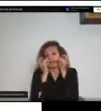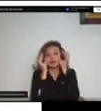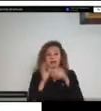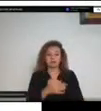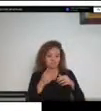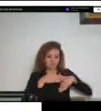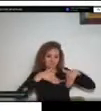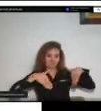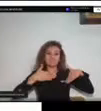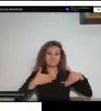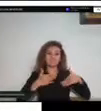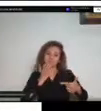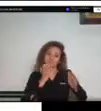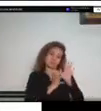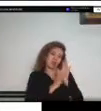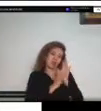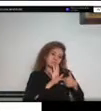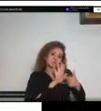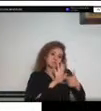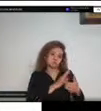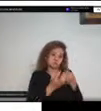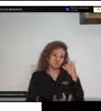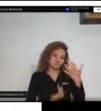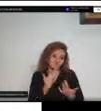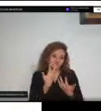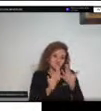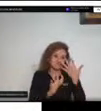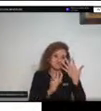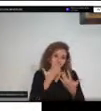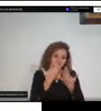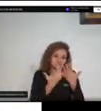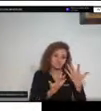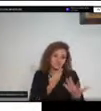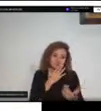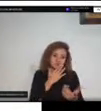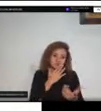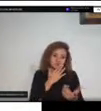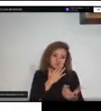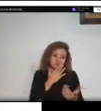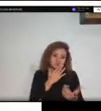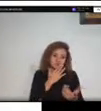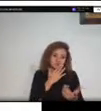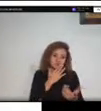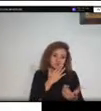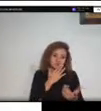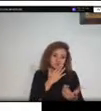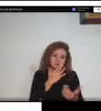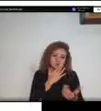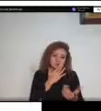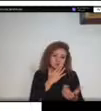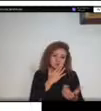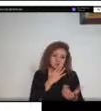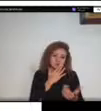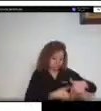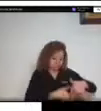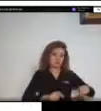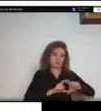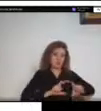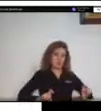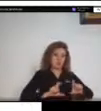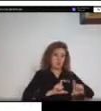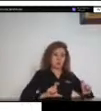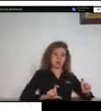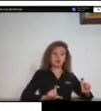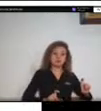incendios y en la parte de abajo pueden ver otras imágenes donde se ve un poco la afectación que se genera con estas pérdidas de